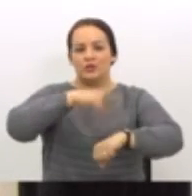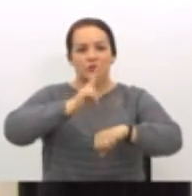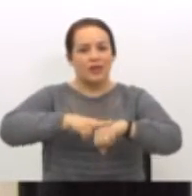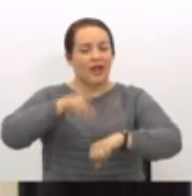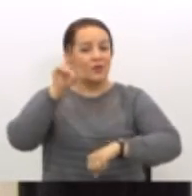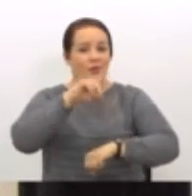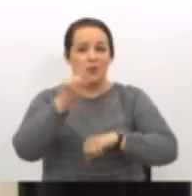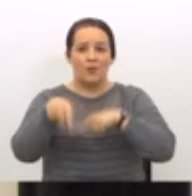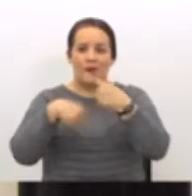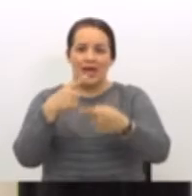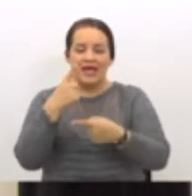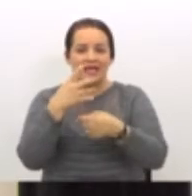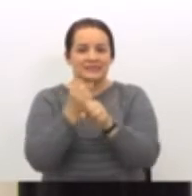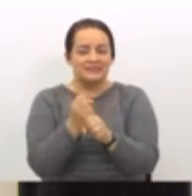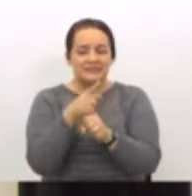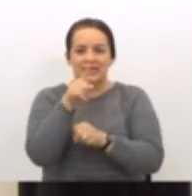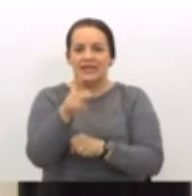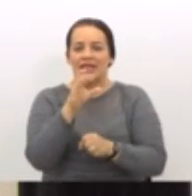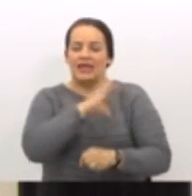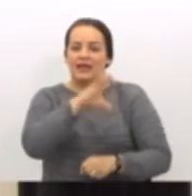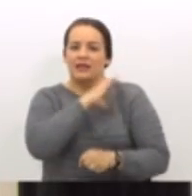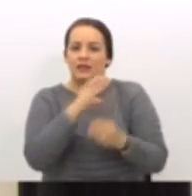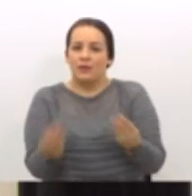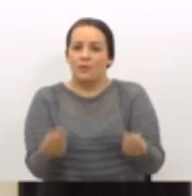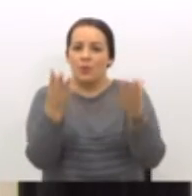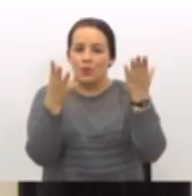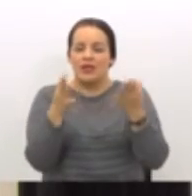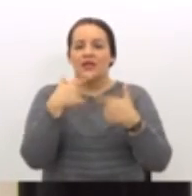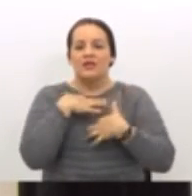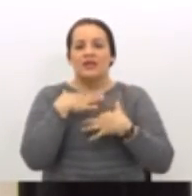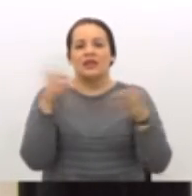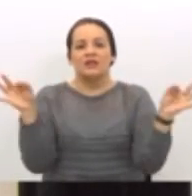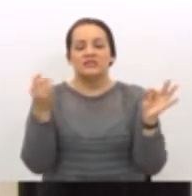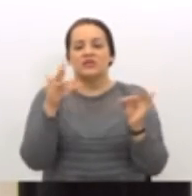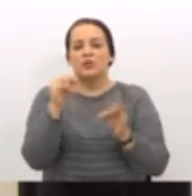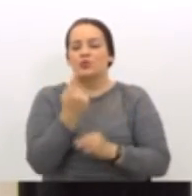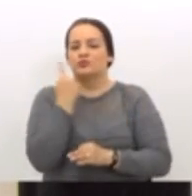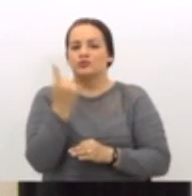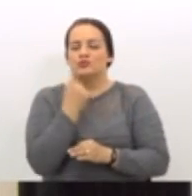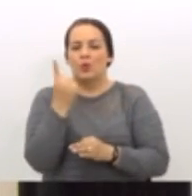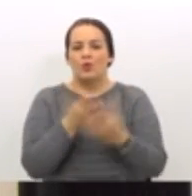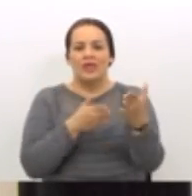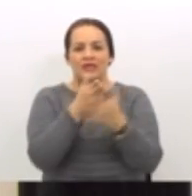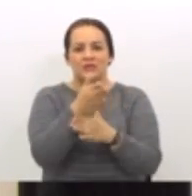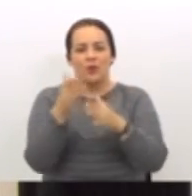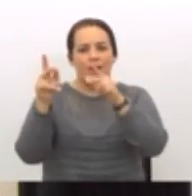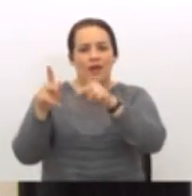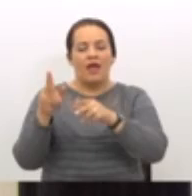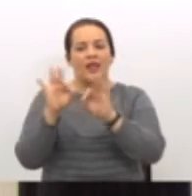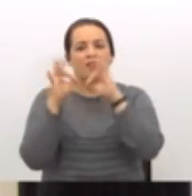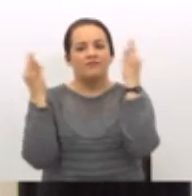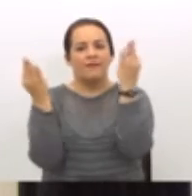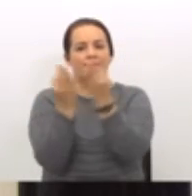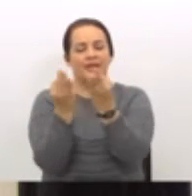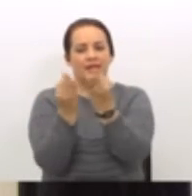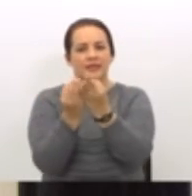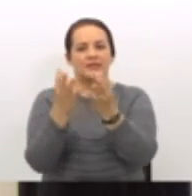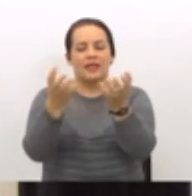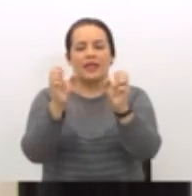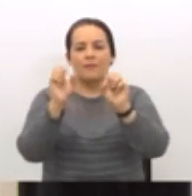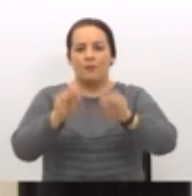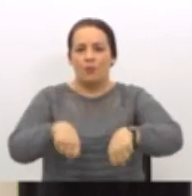gratuito. Será estrictamente de acceso para aquellas familias que puedan pagar esta